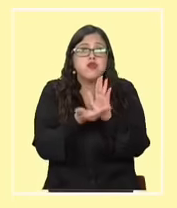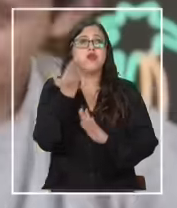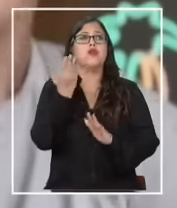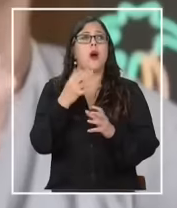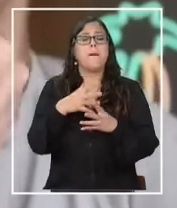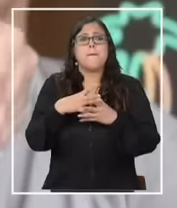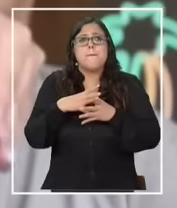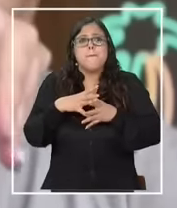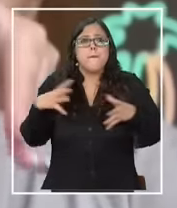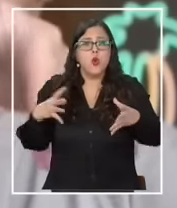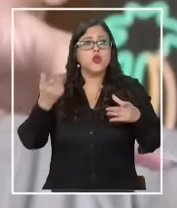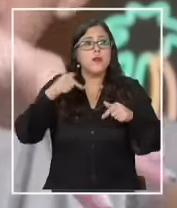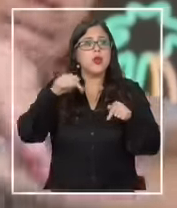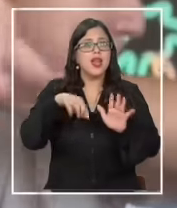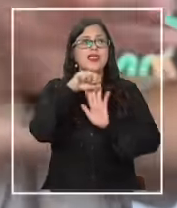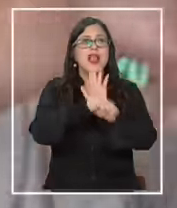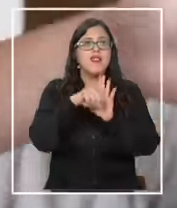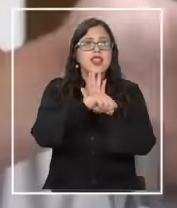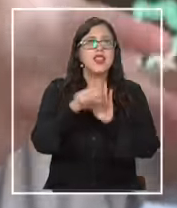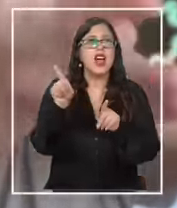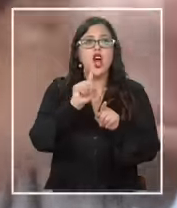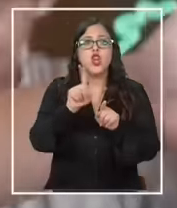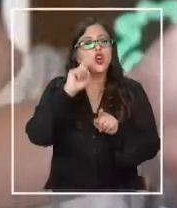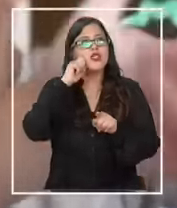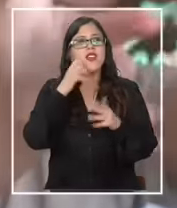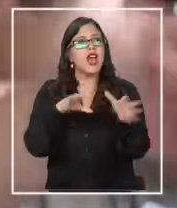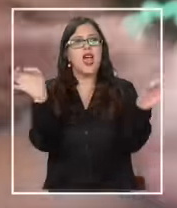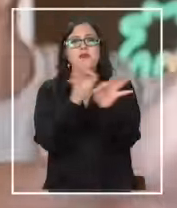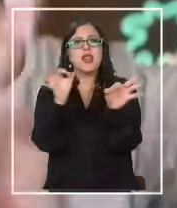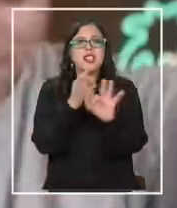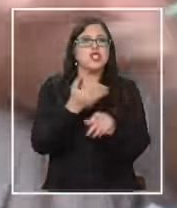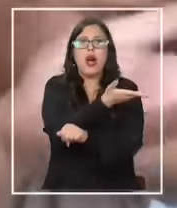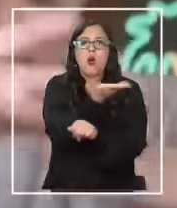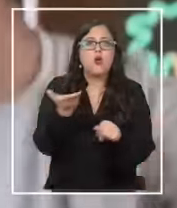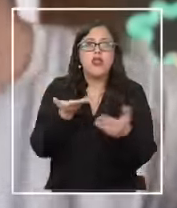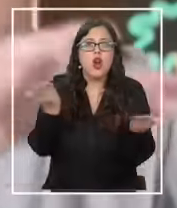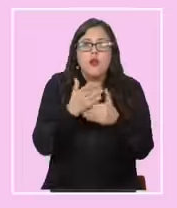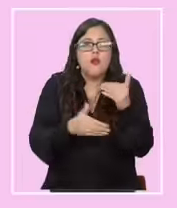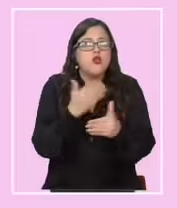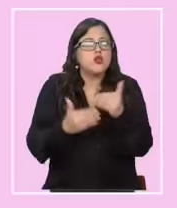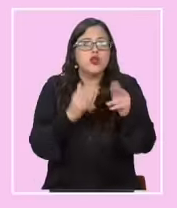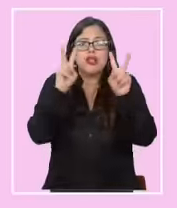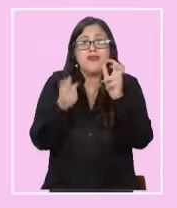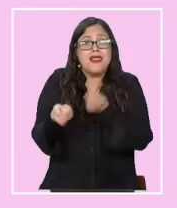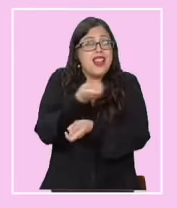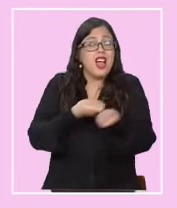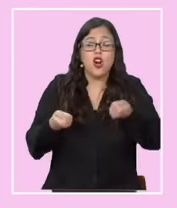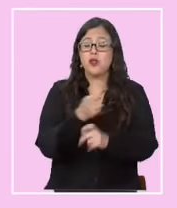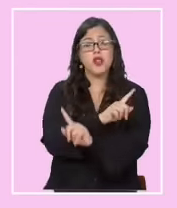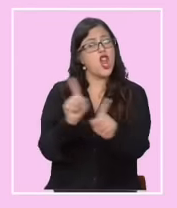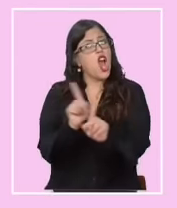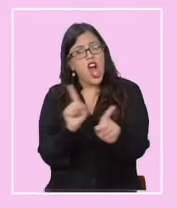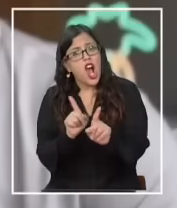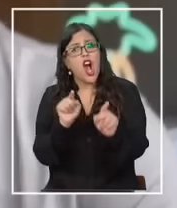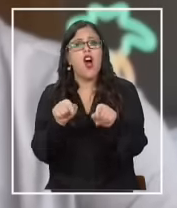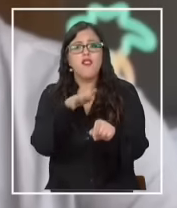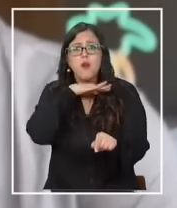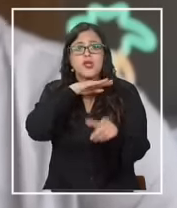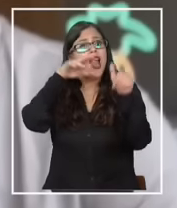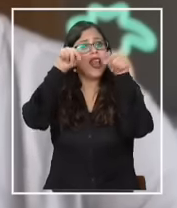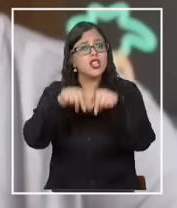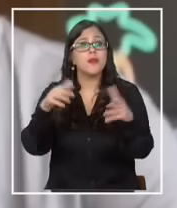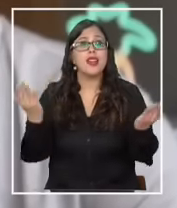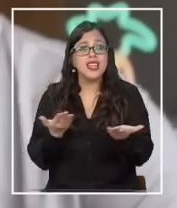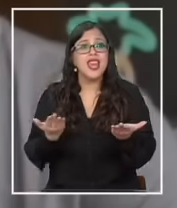muchísimo pero nosotros en este video no le vamos a dar una explicación a ustedes de cómo funciona la economía le vamos a utilizar este espacio